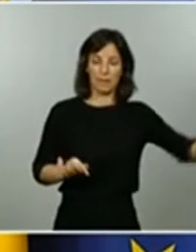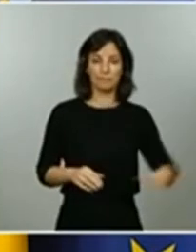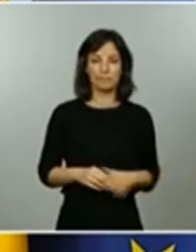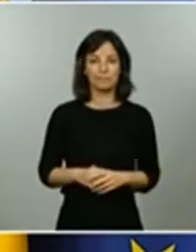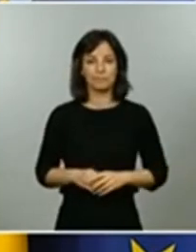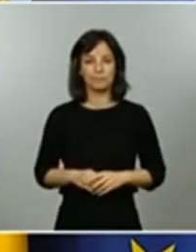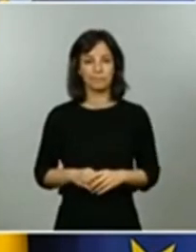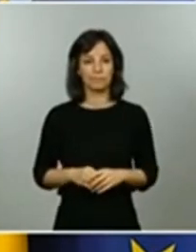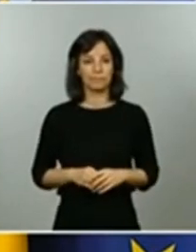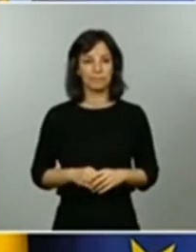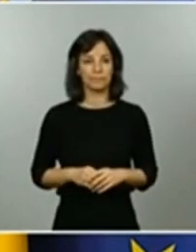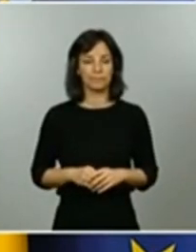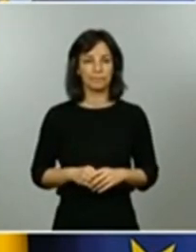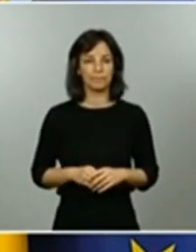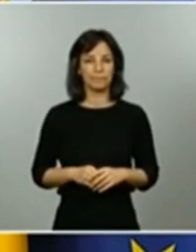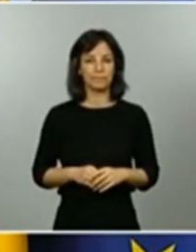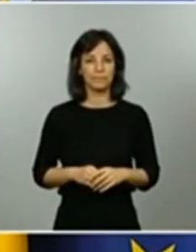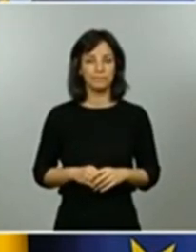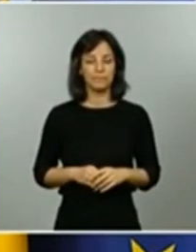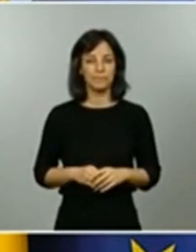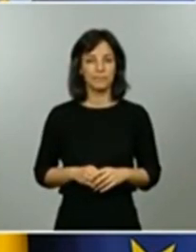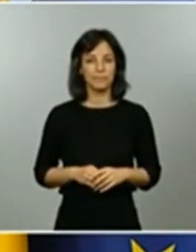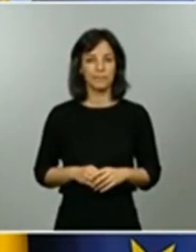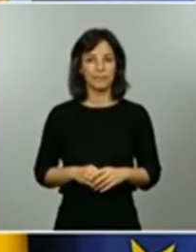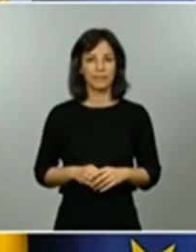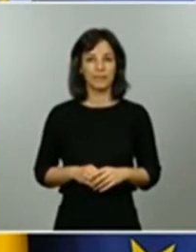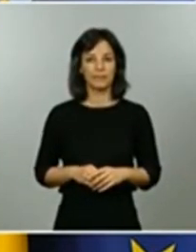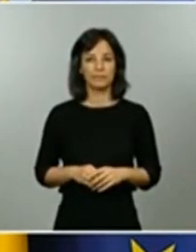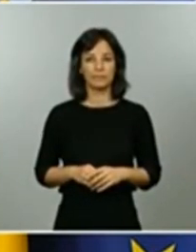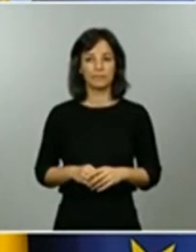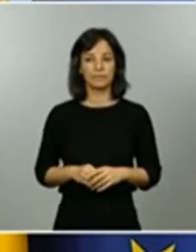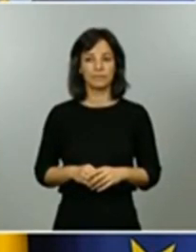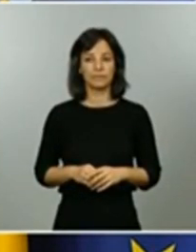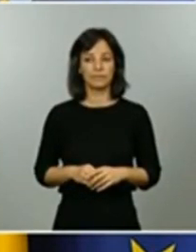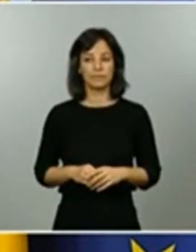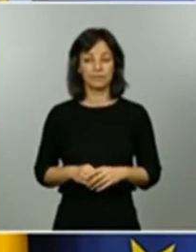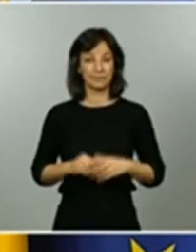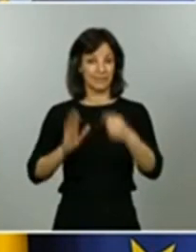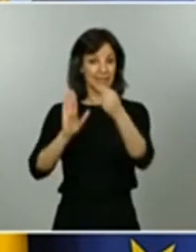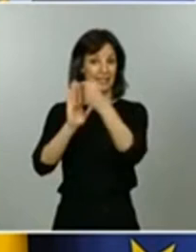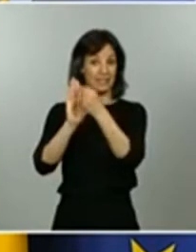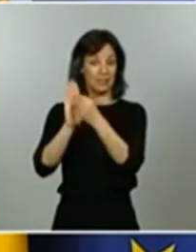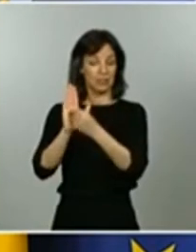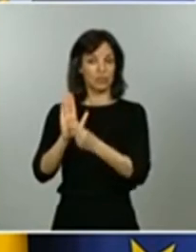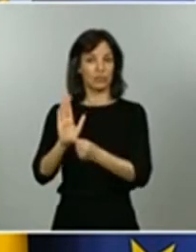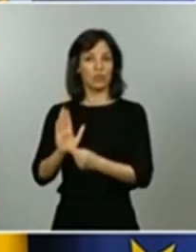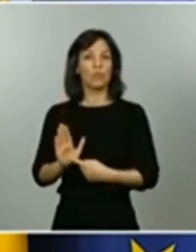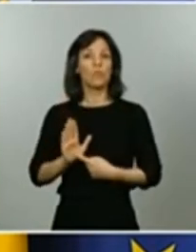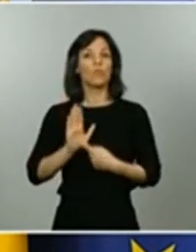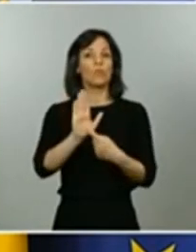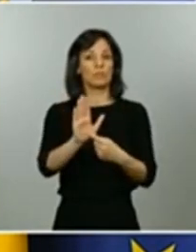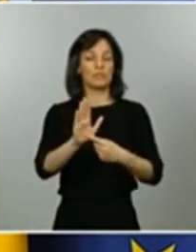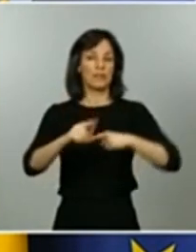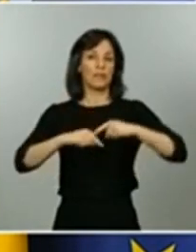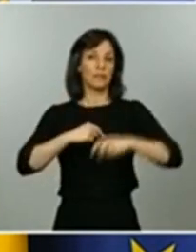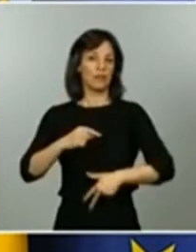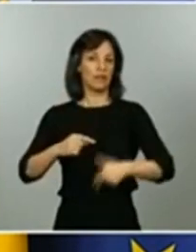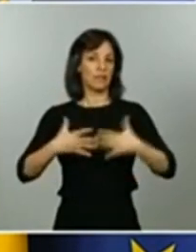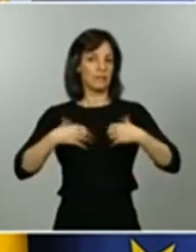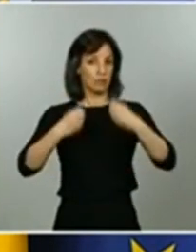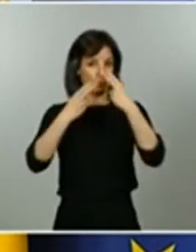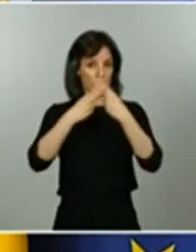criterios la propuesta que ha enviado la Dirección General de Salud Pública después de los informes que han realizado